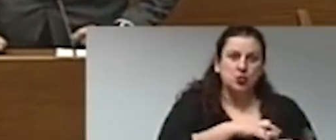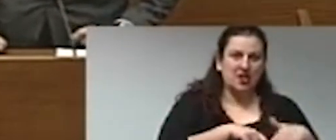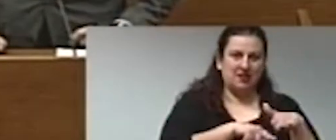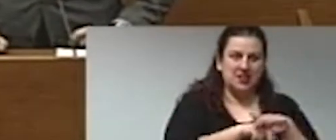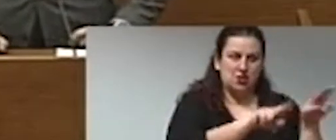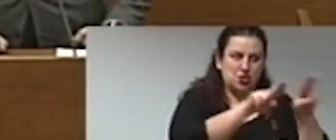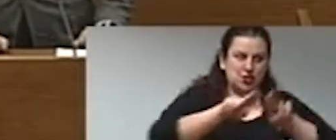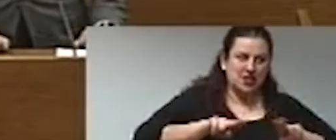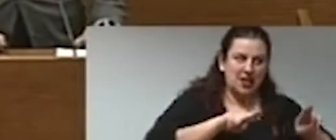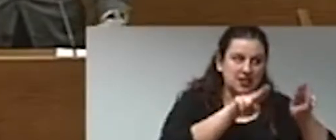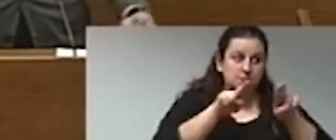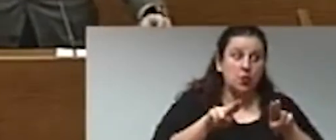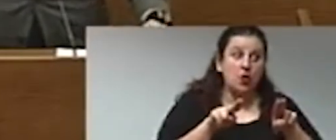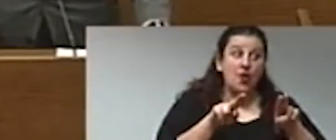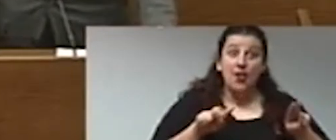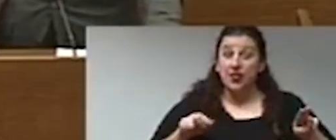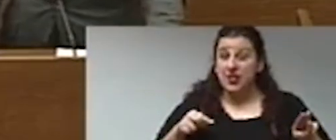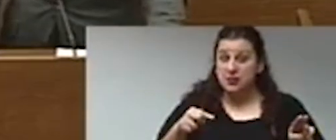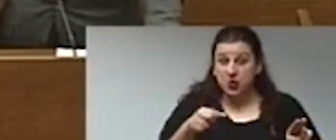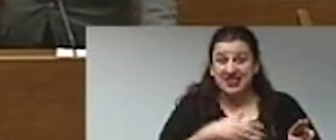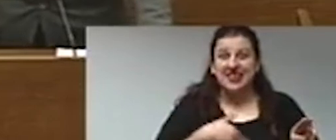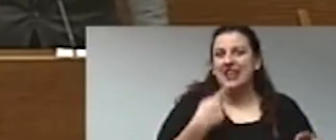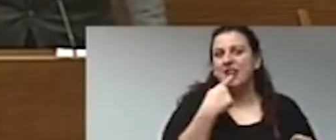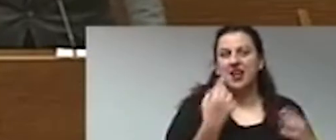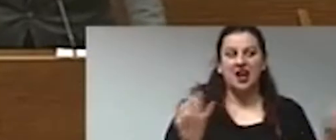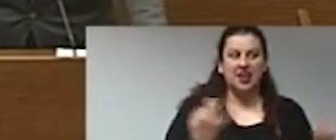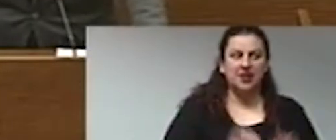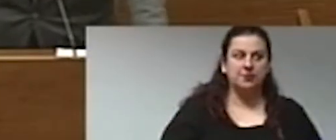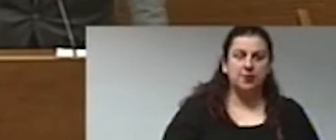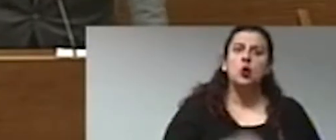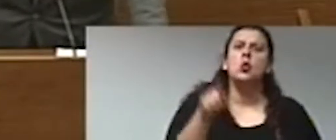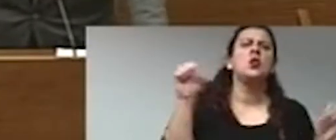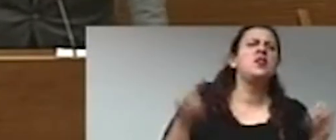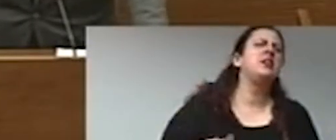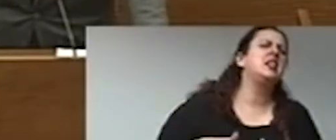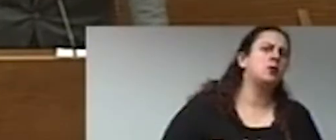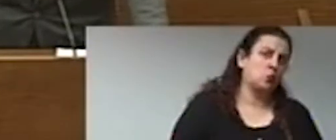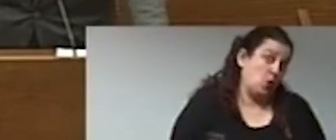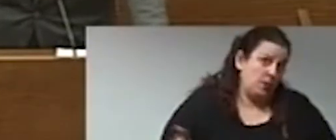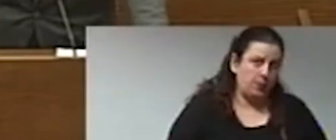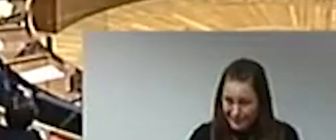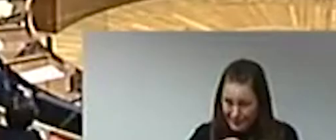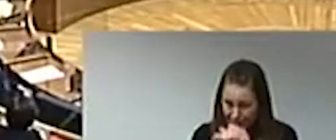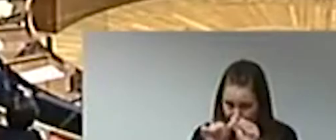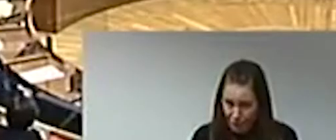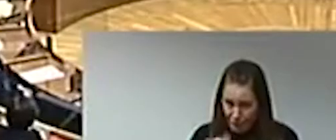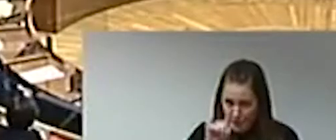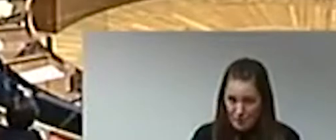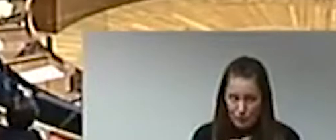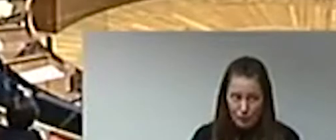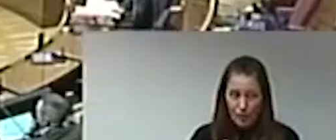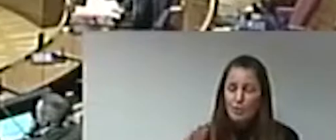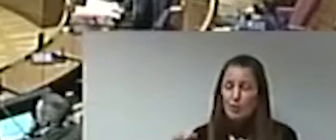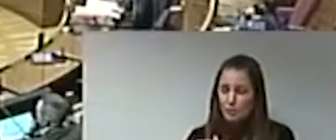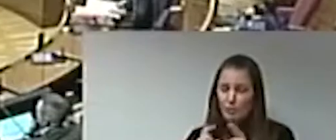a su sectarismo. Y después de esto, ¿qué quiere que le digamos? ¿Cuándo va a dimitir, señora Barceló? ¿Cuándo? El portavoz de Sanidad